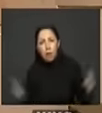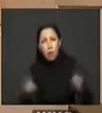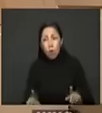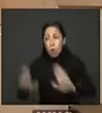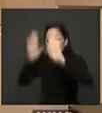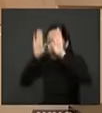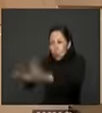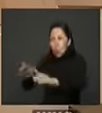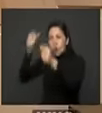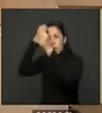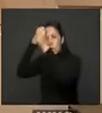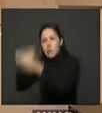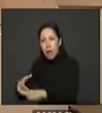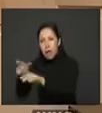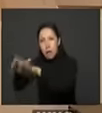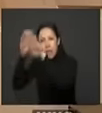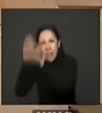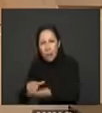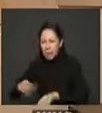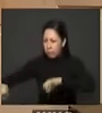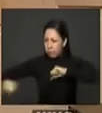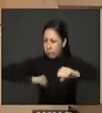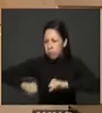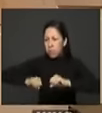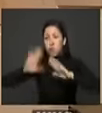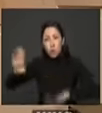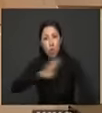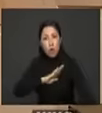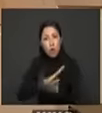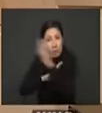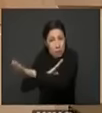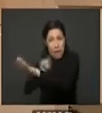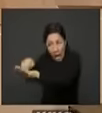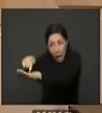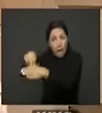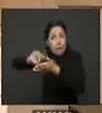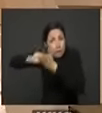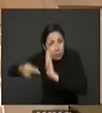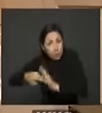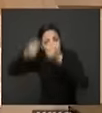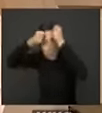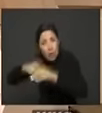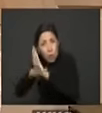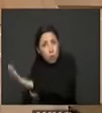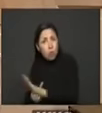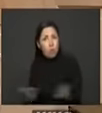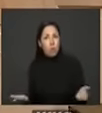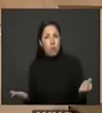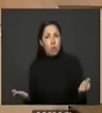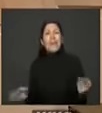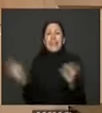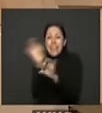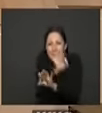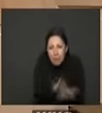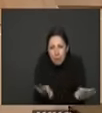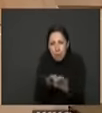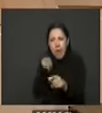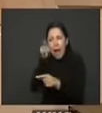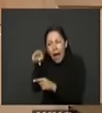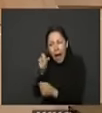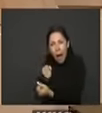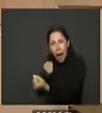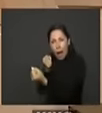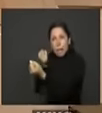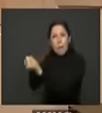el que va a representar las funciones estatales básicas es la alcaldía y por lo tanto tenemos que fortalecer a esa alcaldía